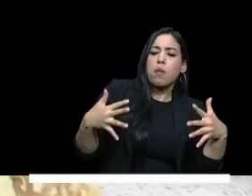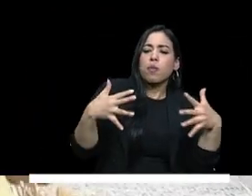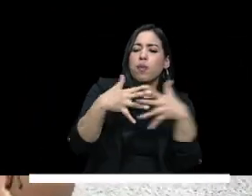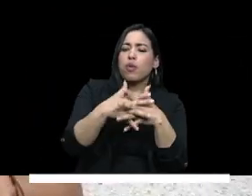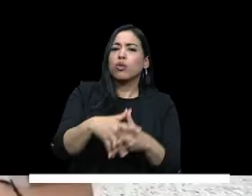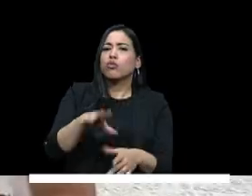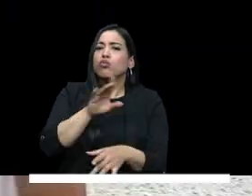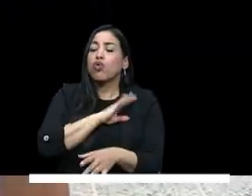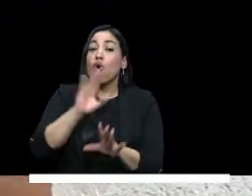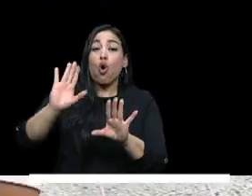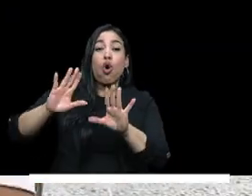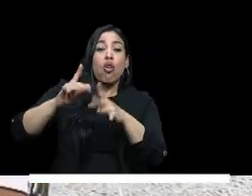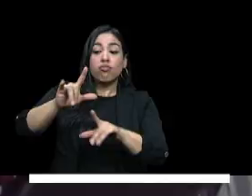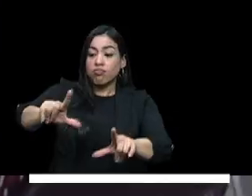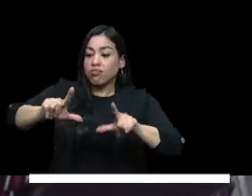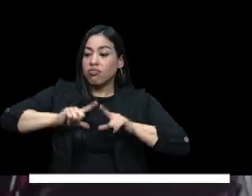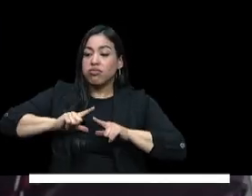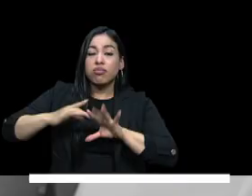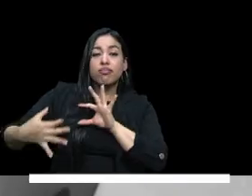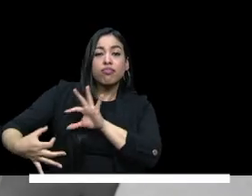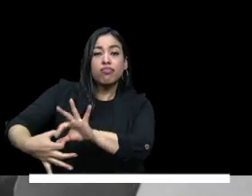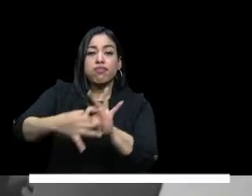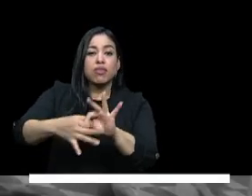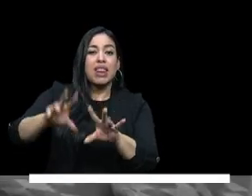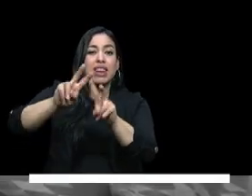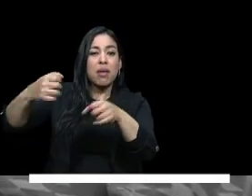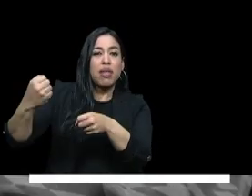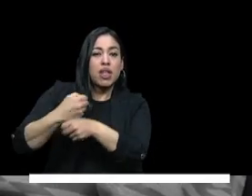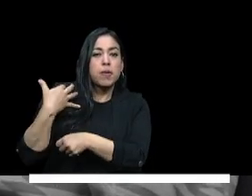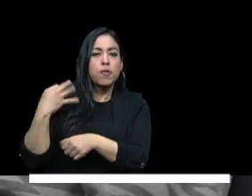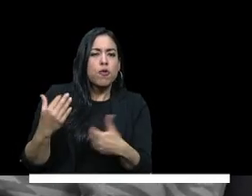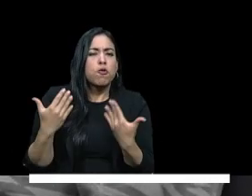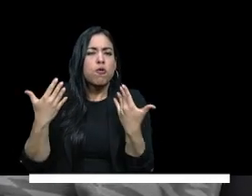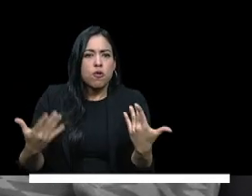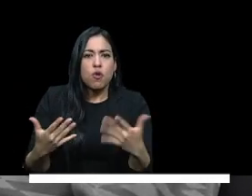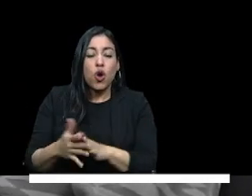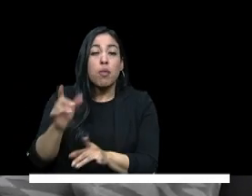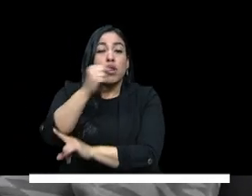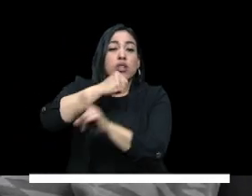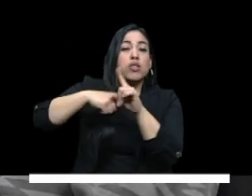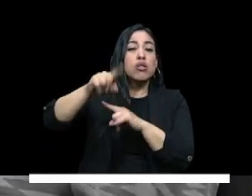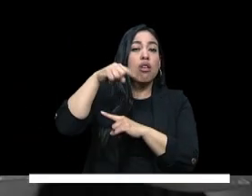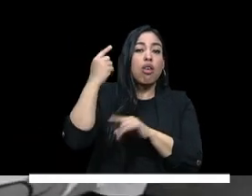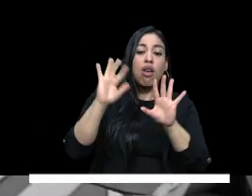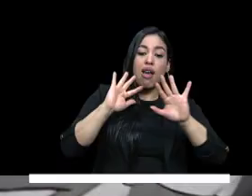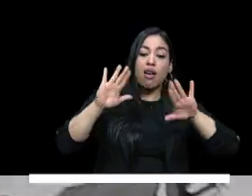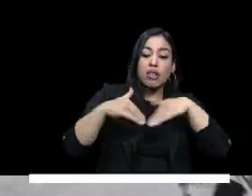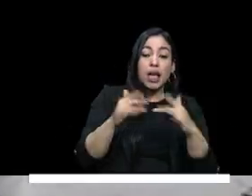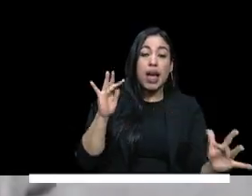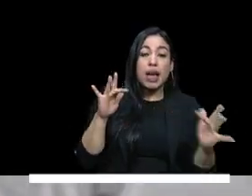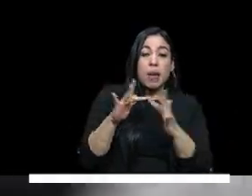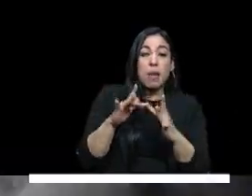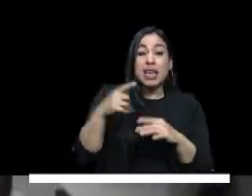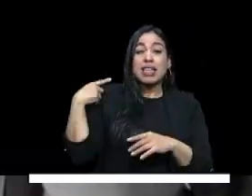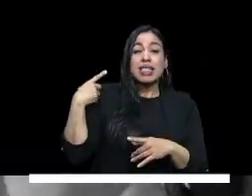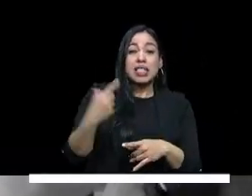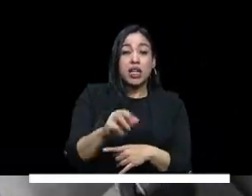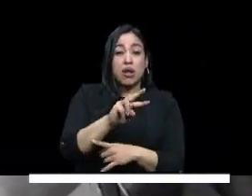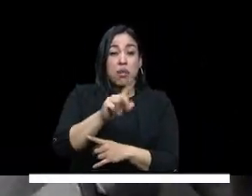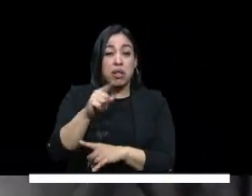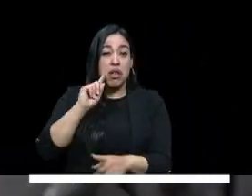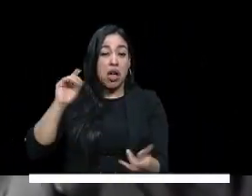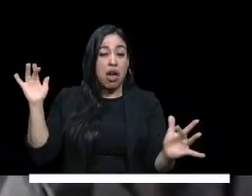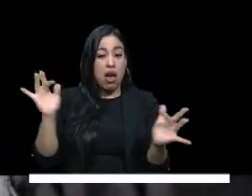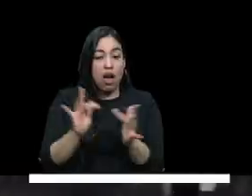mercado laboral? la sociedad actual demanda una educación pertinente a los desafíos del siglo 21